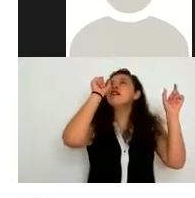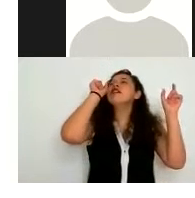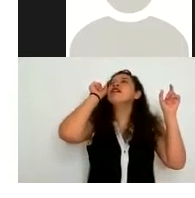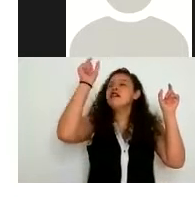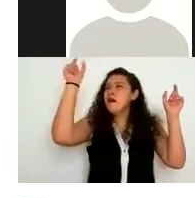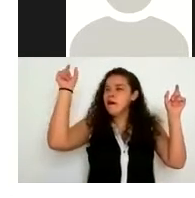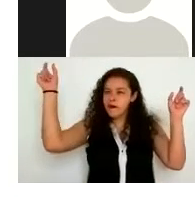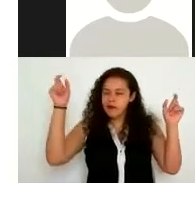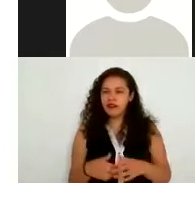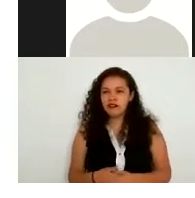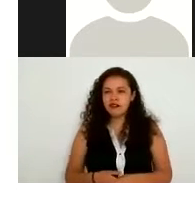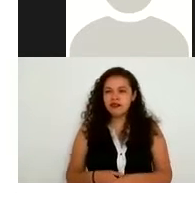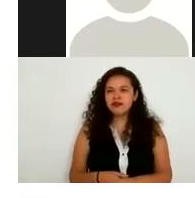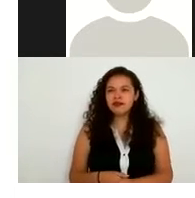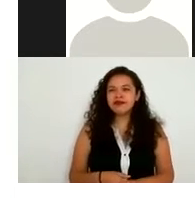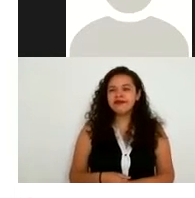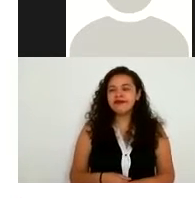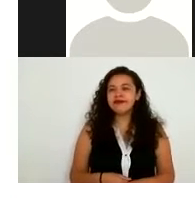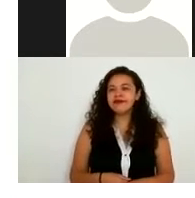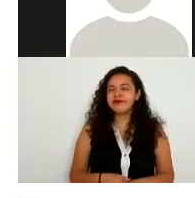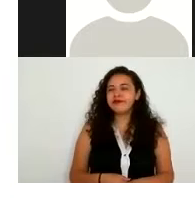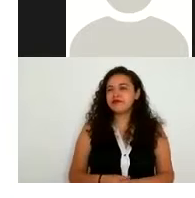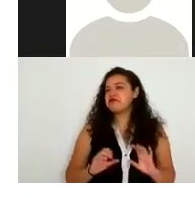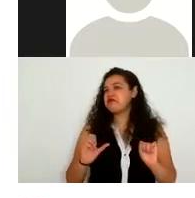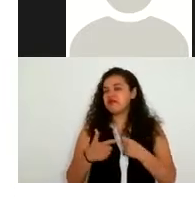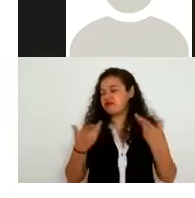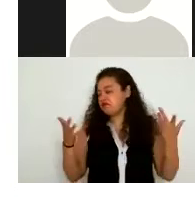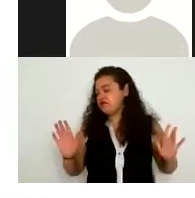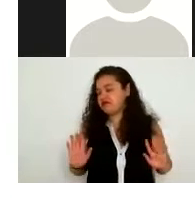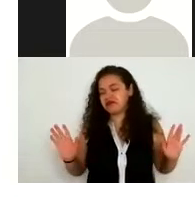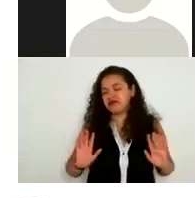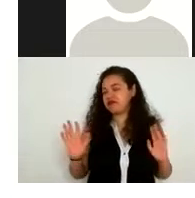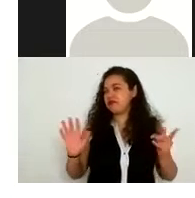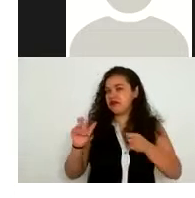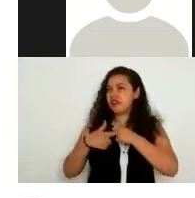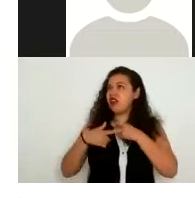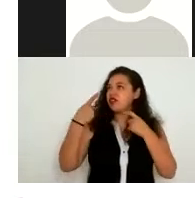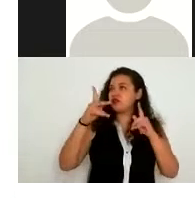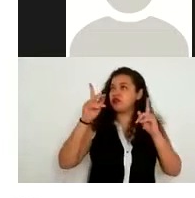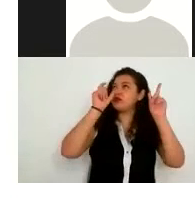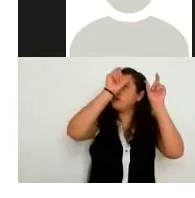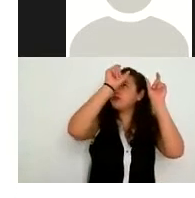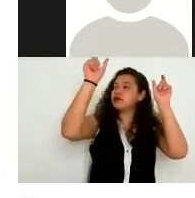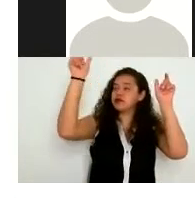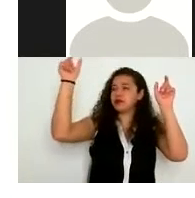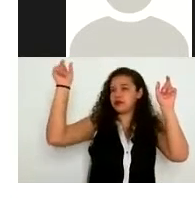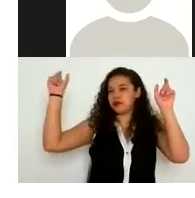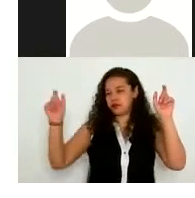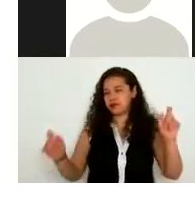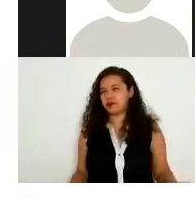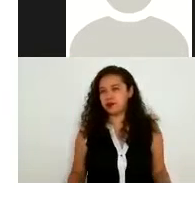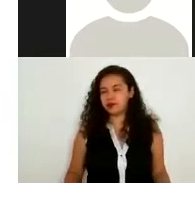alguna condición en que se está rehabilitando de acuerdo al objeto asistencial de cada una de las